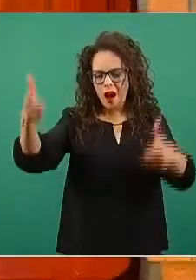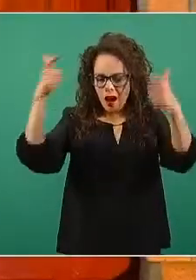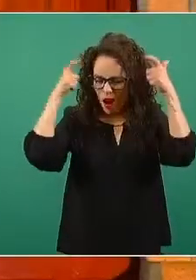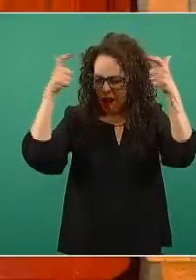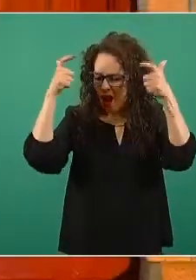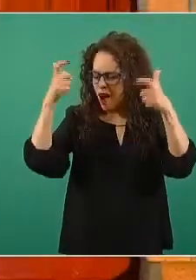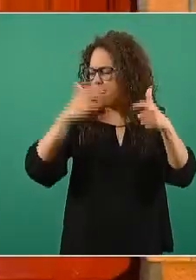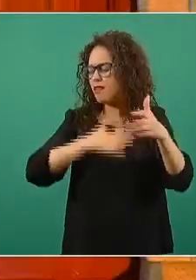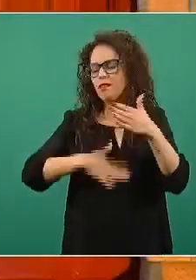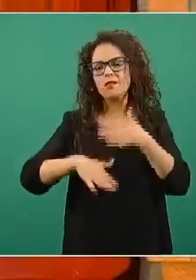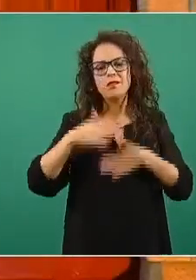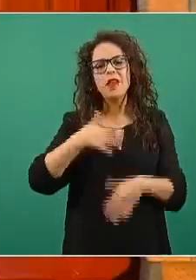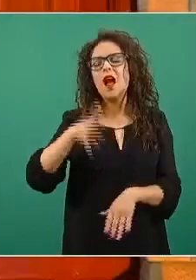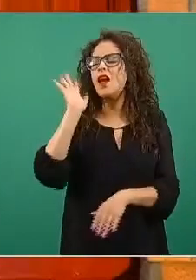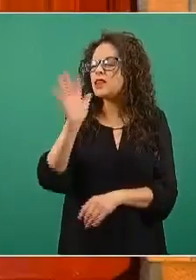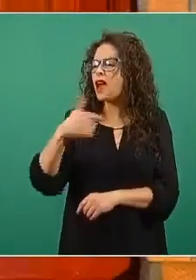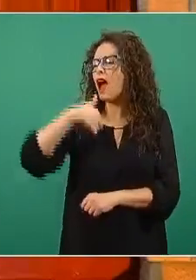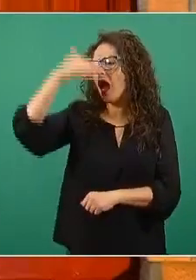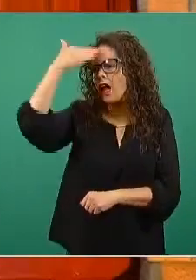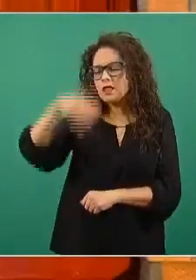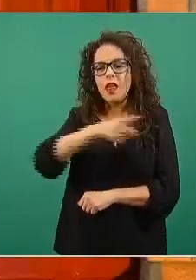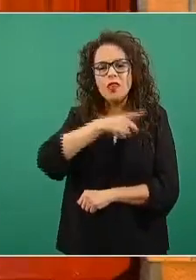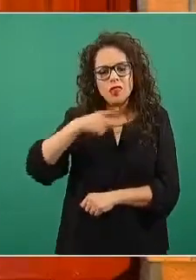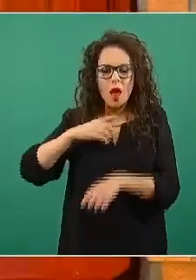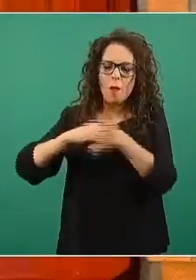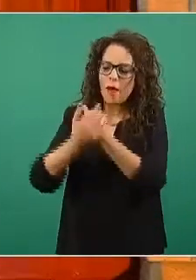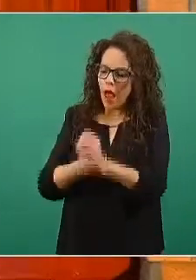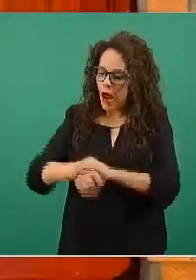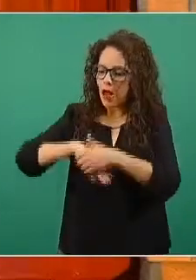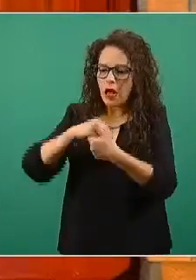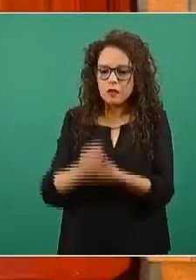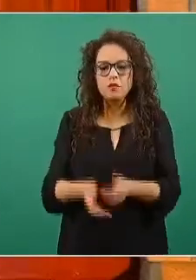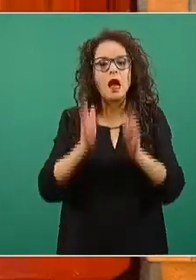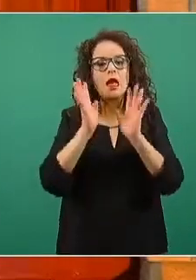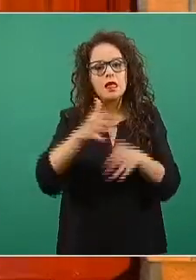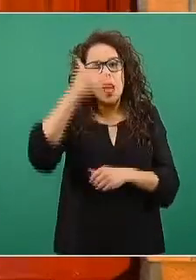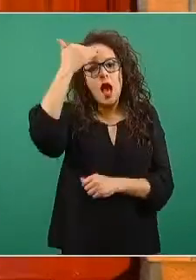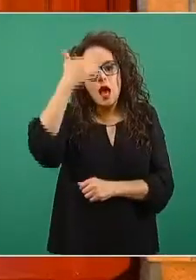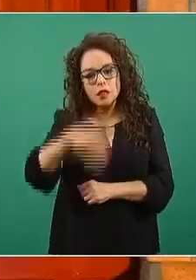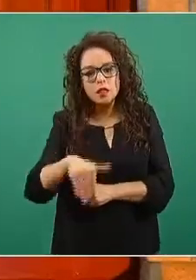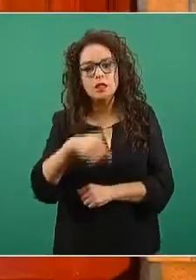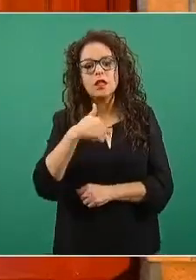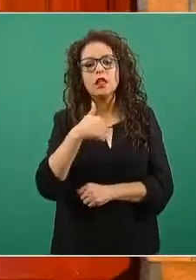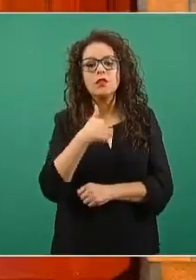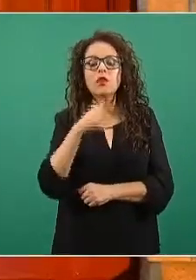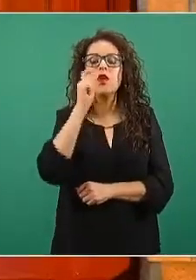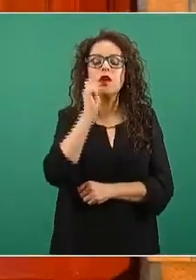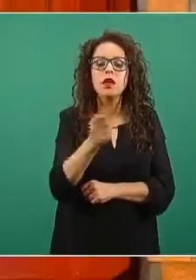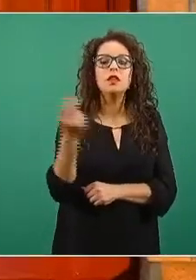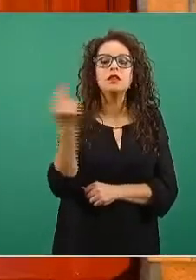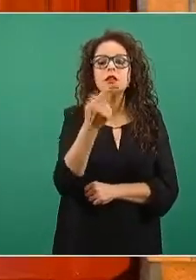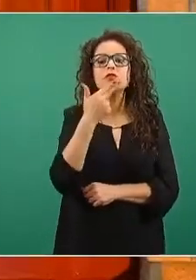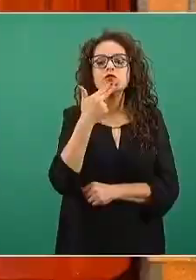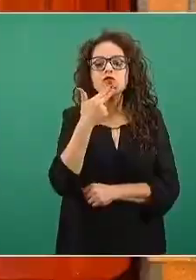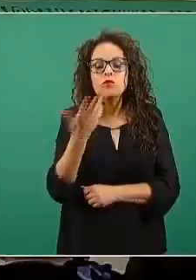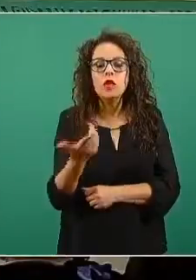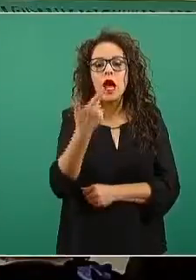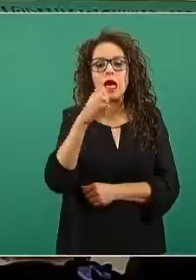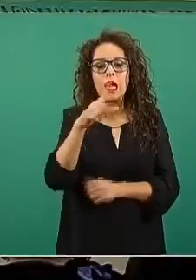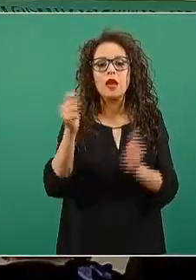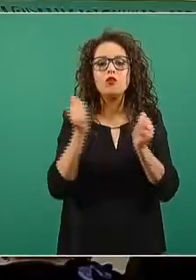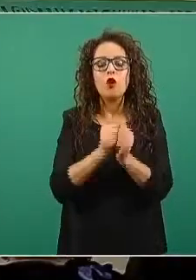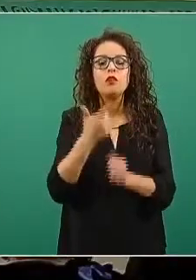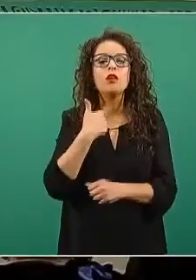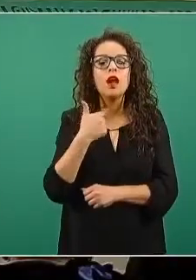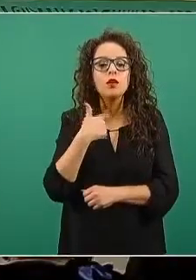y decimos, ya sé que me tengo que lavar las manos, ya sé que tengo que hacer higiene de manos con productos a base de alcohol gel arriba